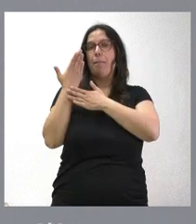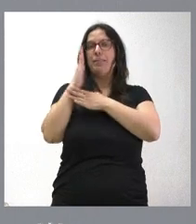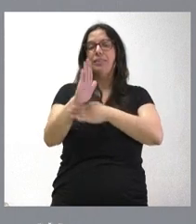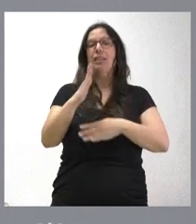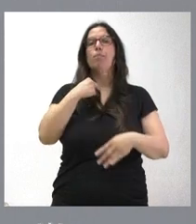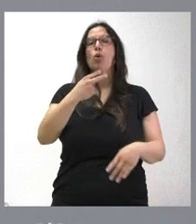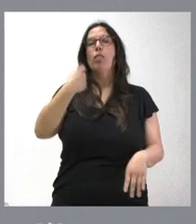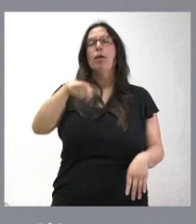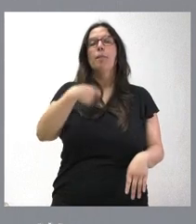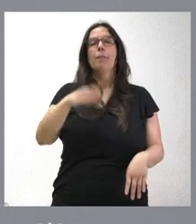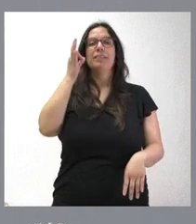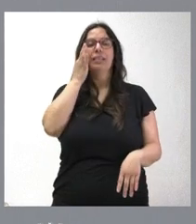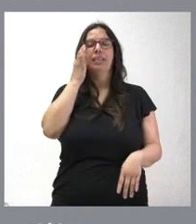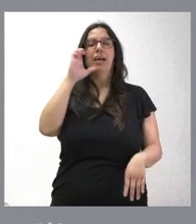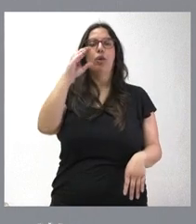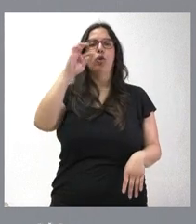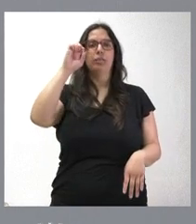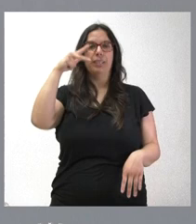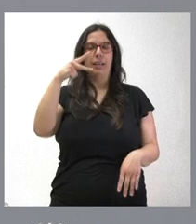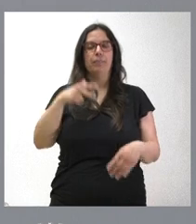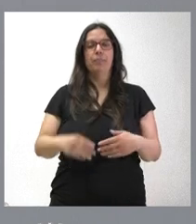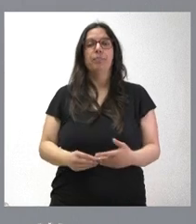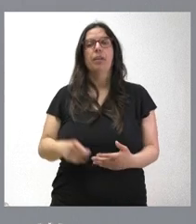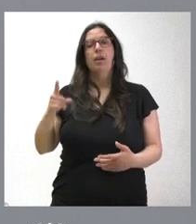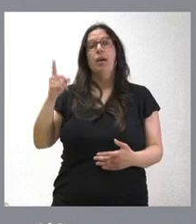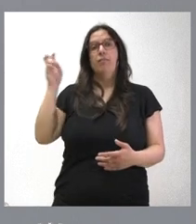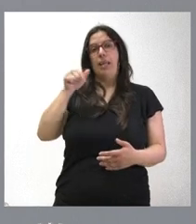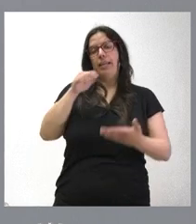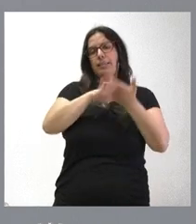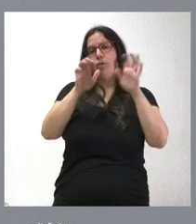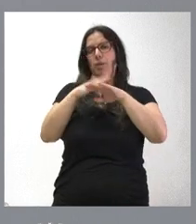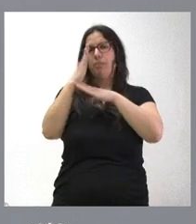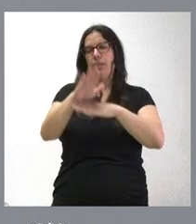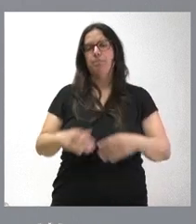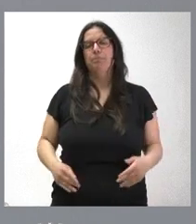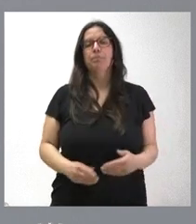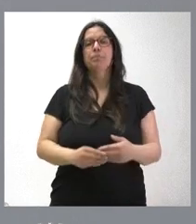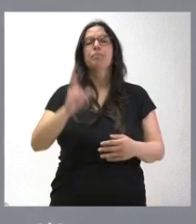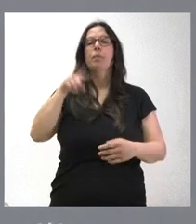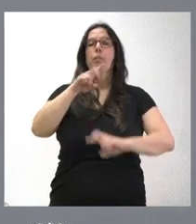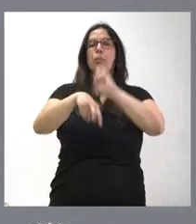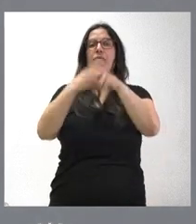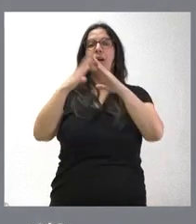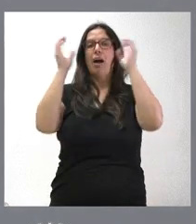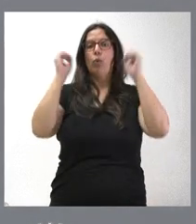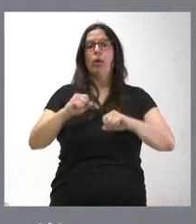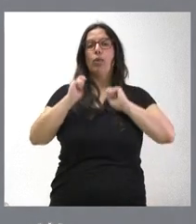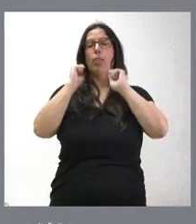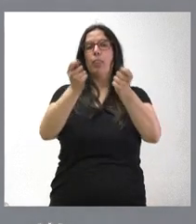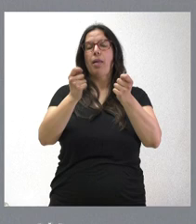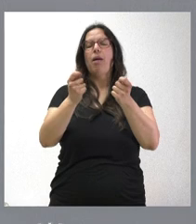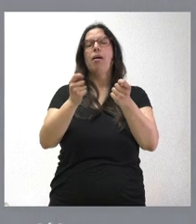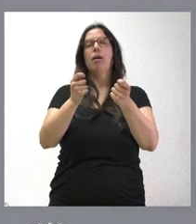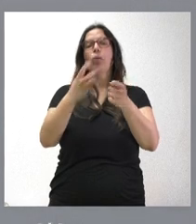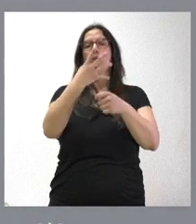presidenta de Cotet, doña Cristina Garmendia, y lo hizo aquí en Castilla y León. Se modifica el acuerdo de concesión de la aportación